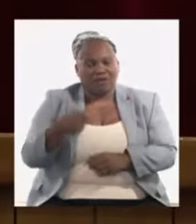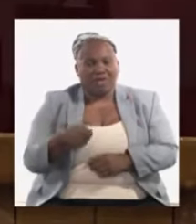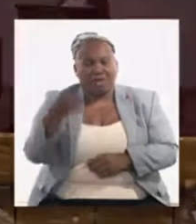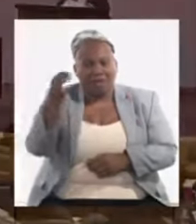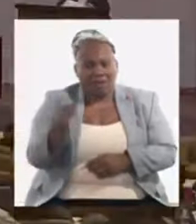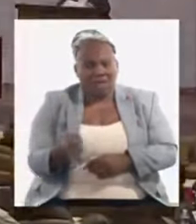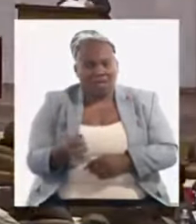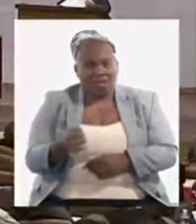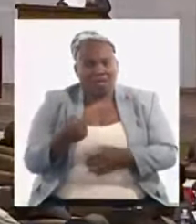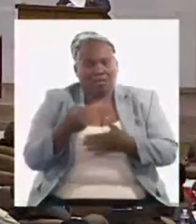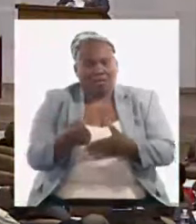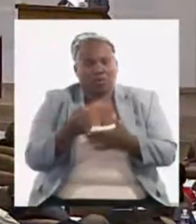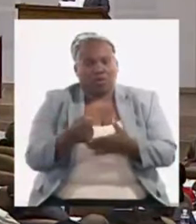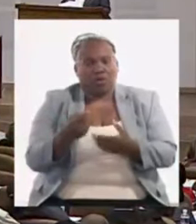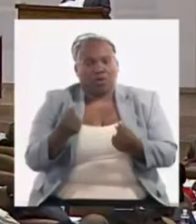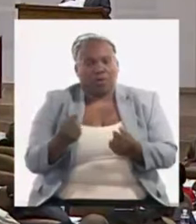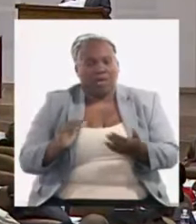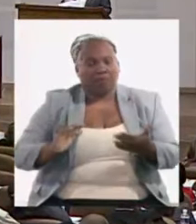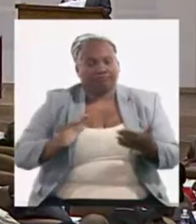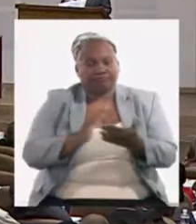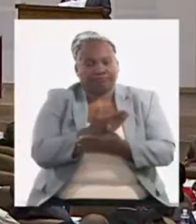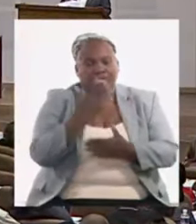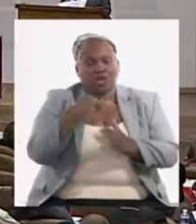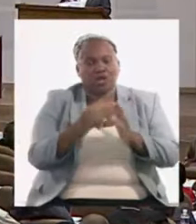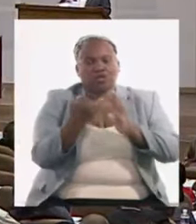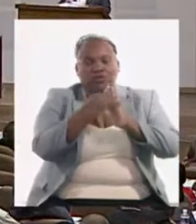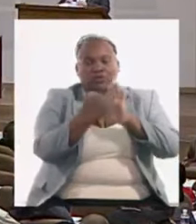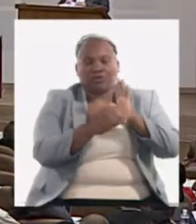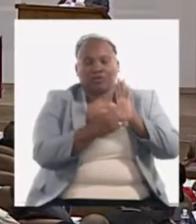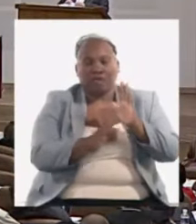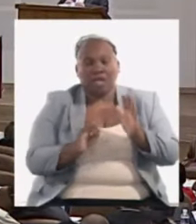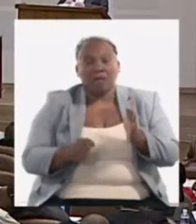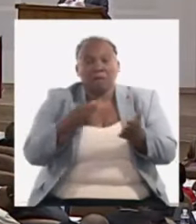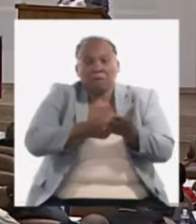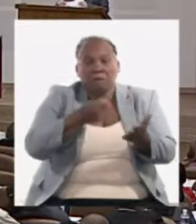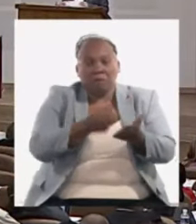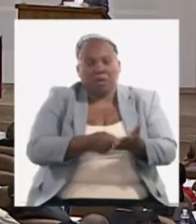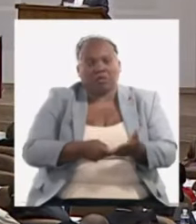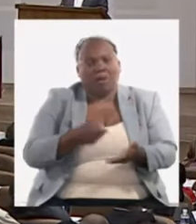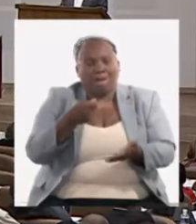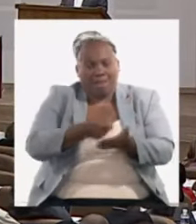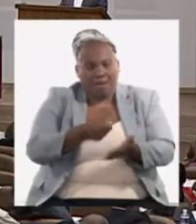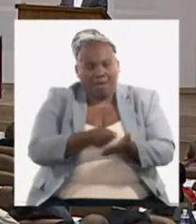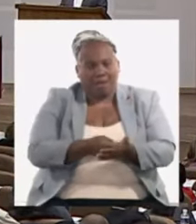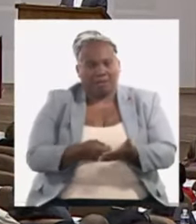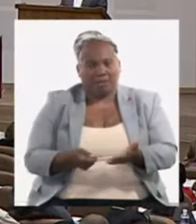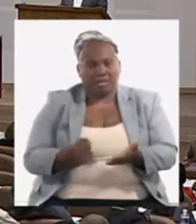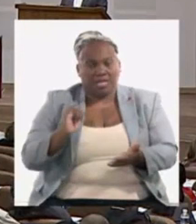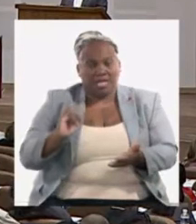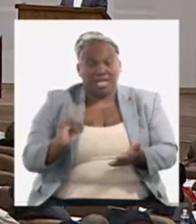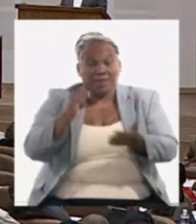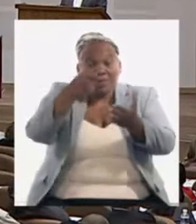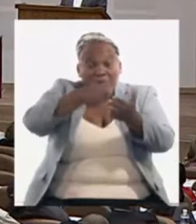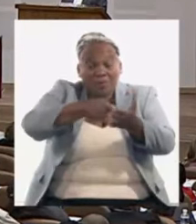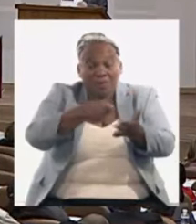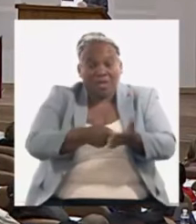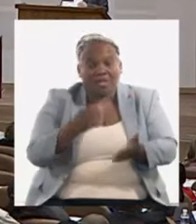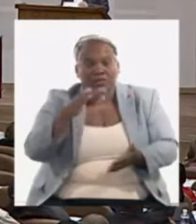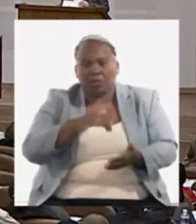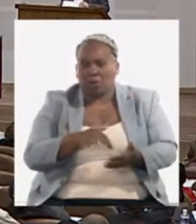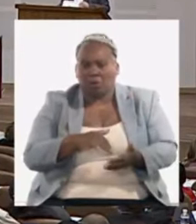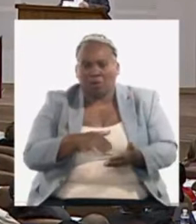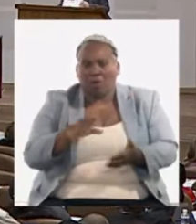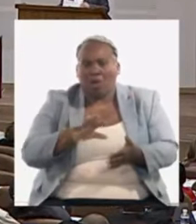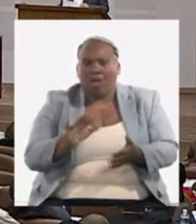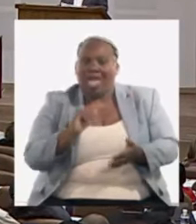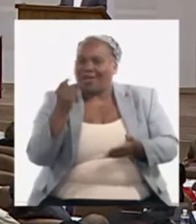de la población y eliminar las que no se justifiquen los impuestos están ahí para pagarlos los impuestos no están diseñados para exonerar de su